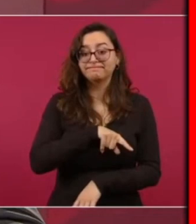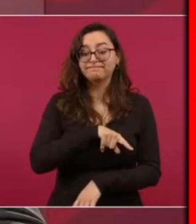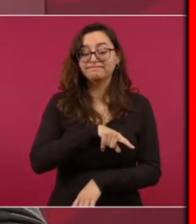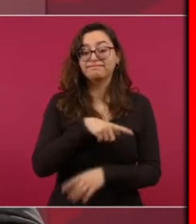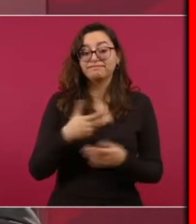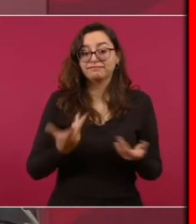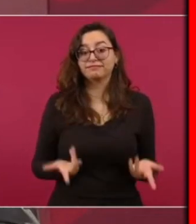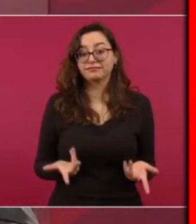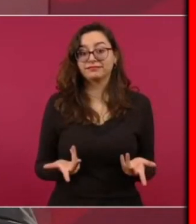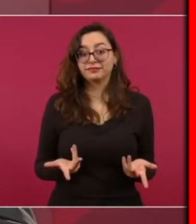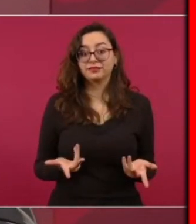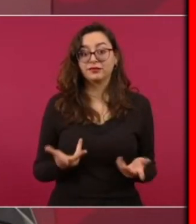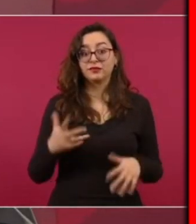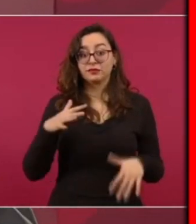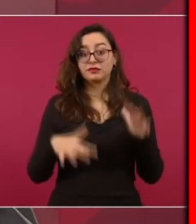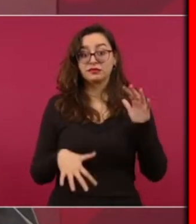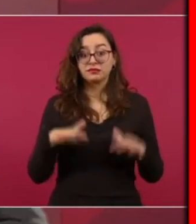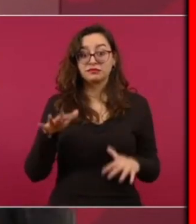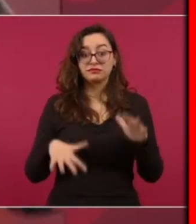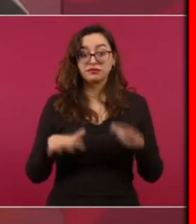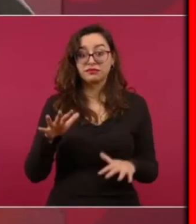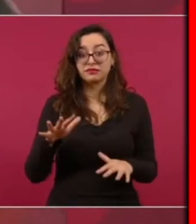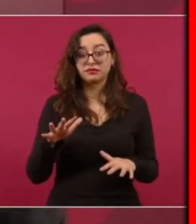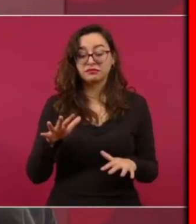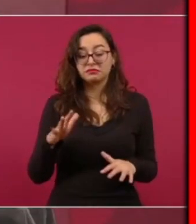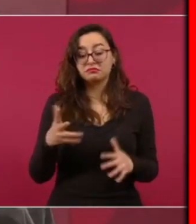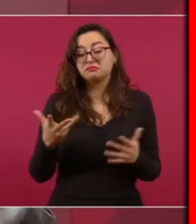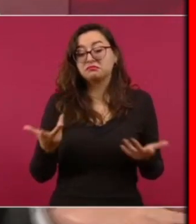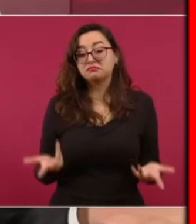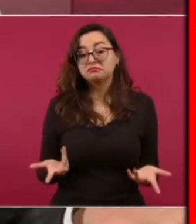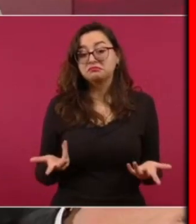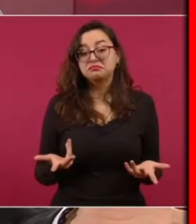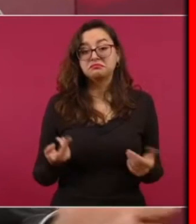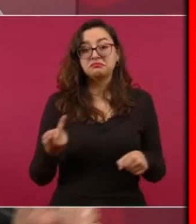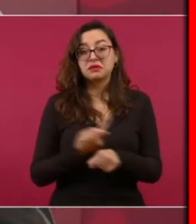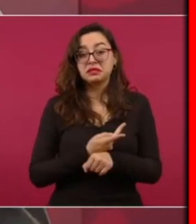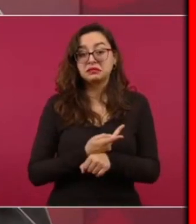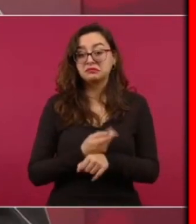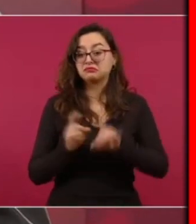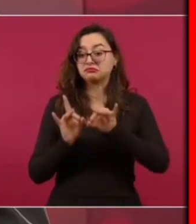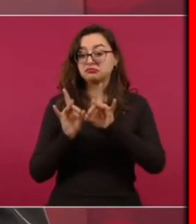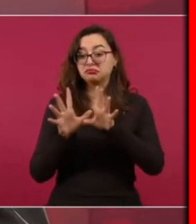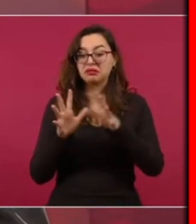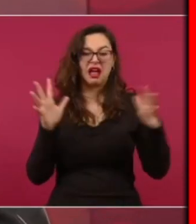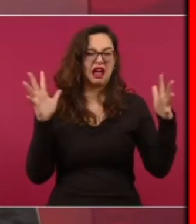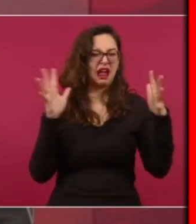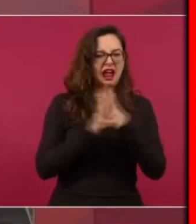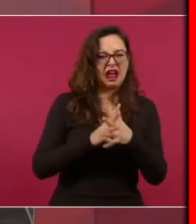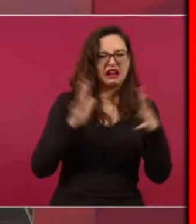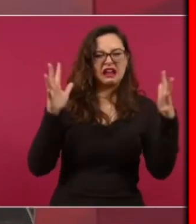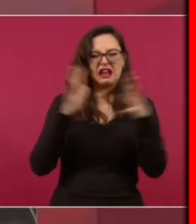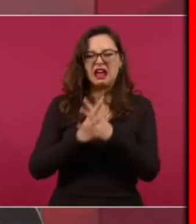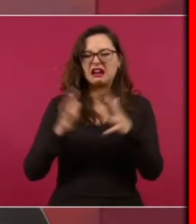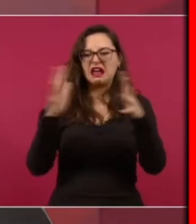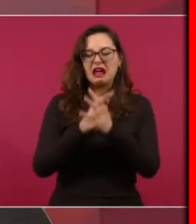hay revoluciones Y la gente sigue pensando de la misma manera Ahora,